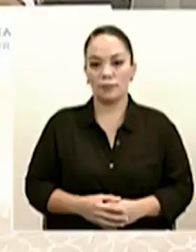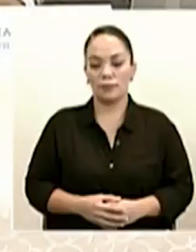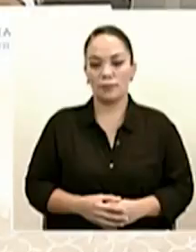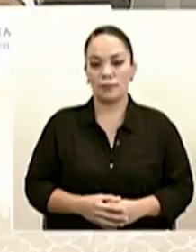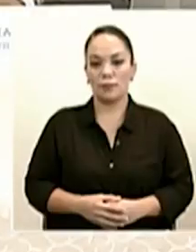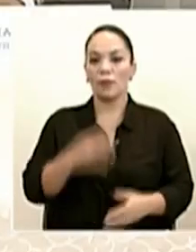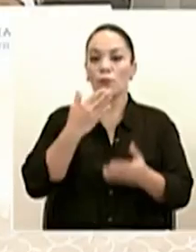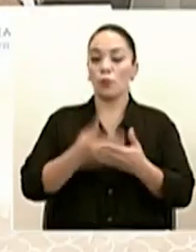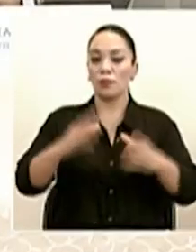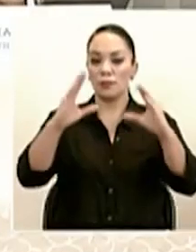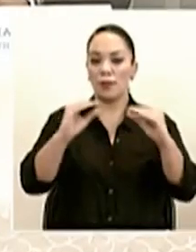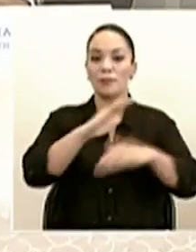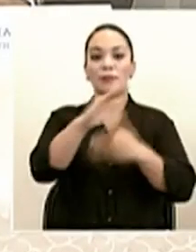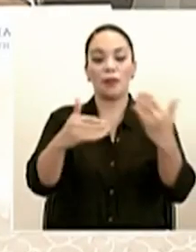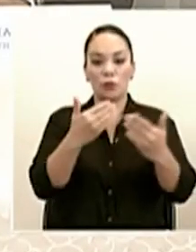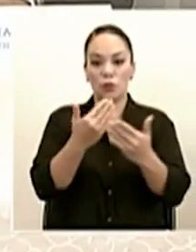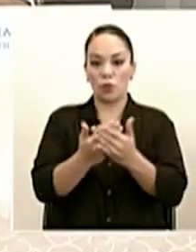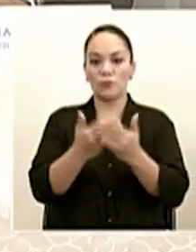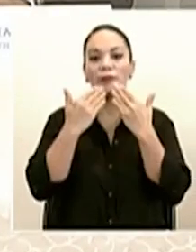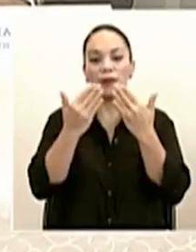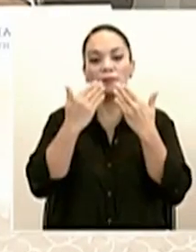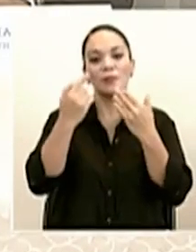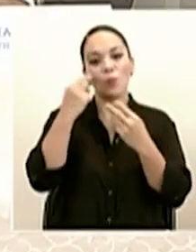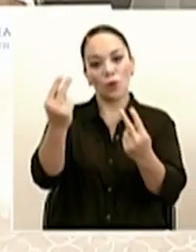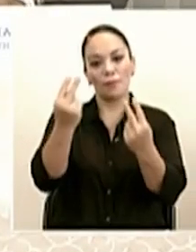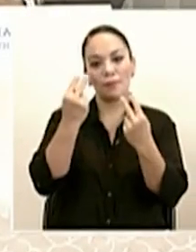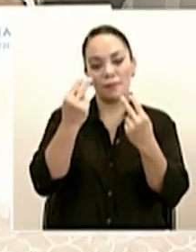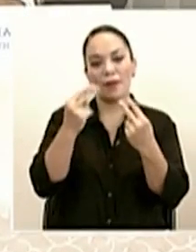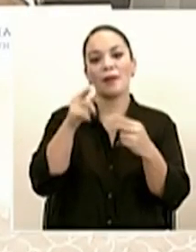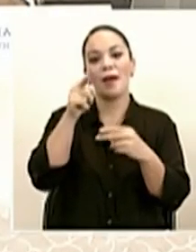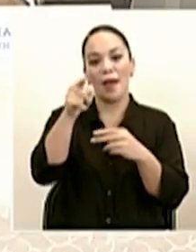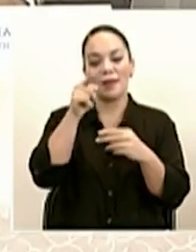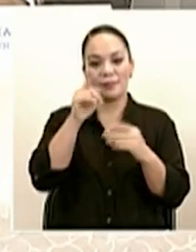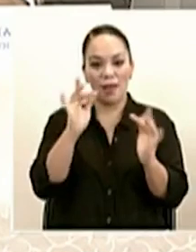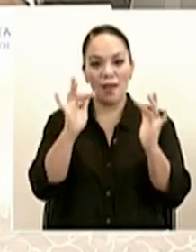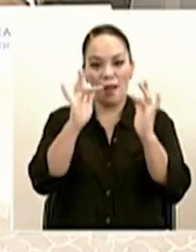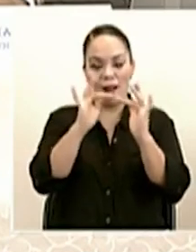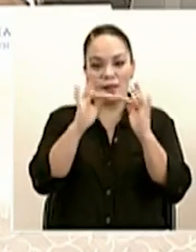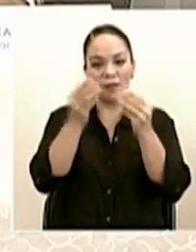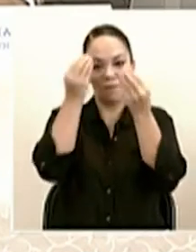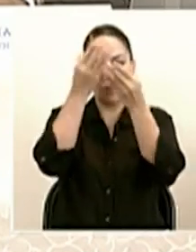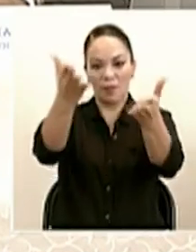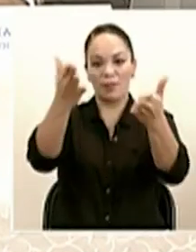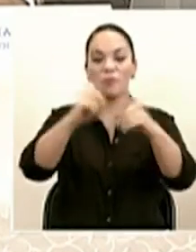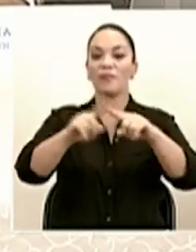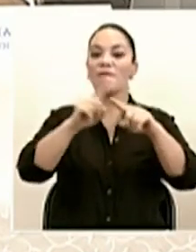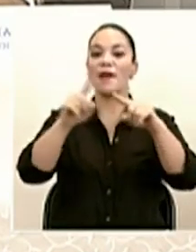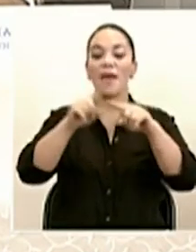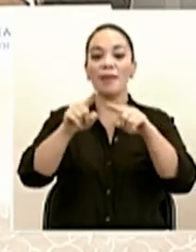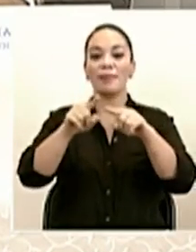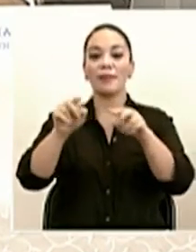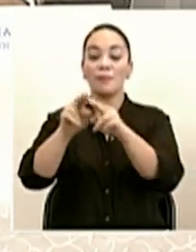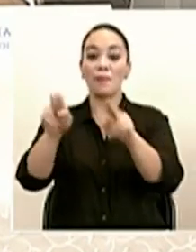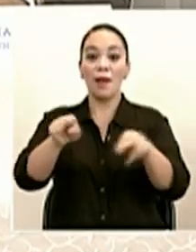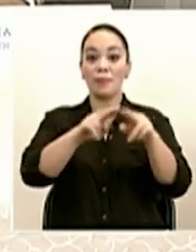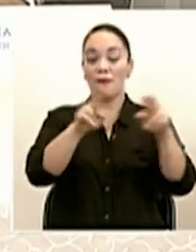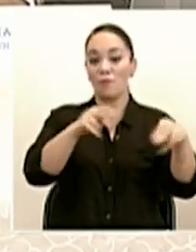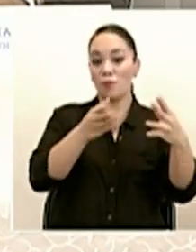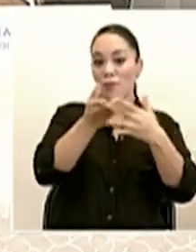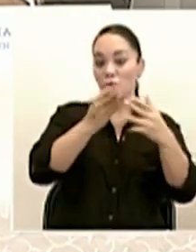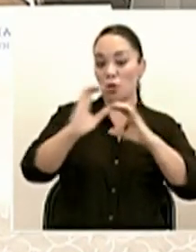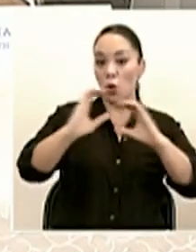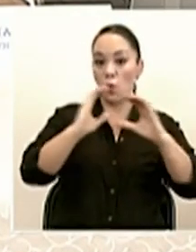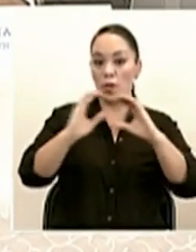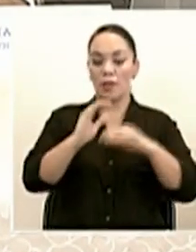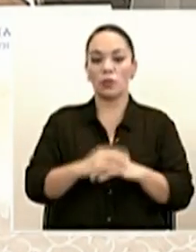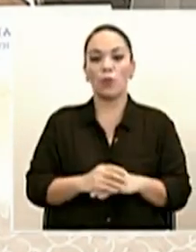Muy buenas tardes a todos y a todas. Gracias por sintonizar este enlace informativo a través de las distintas plataformas de los medios de comunicación, en el